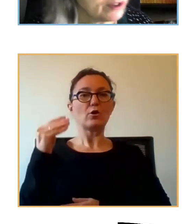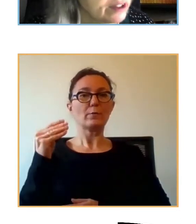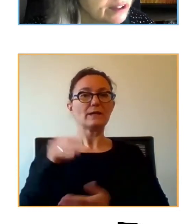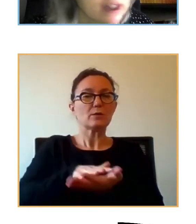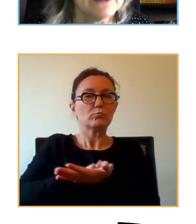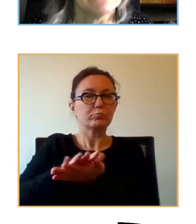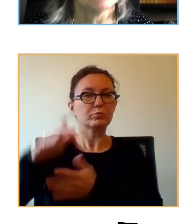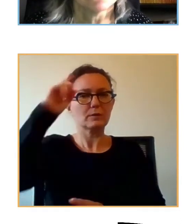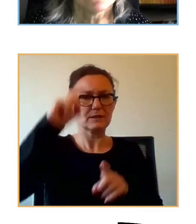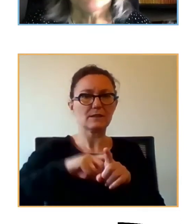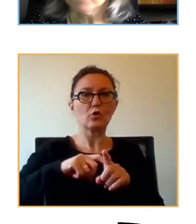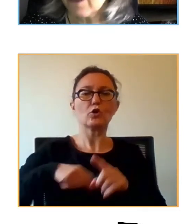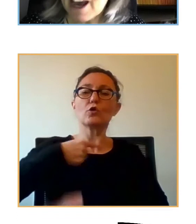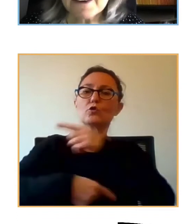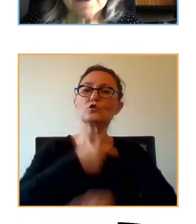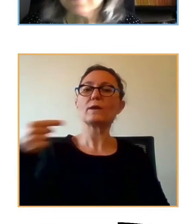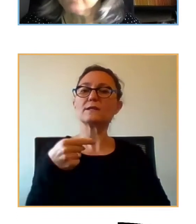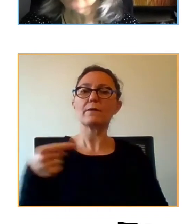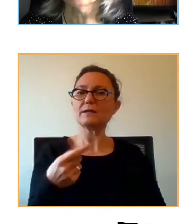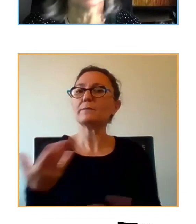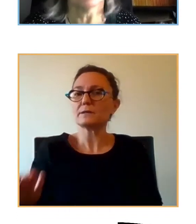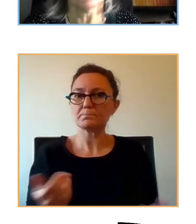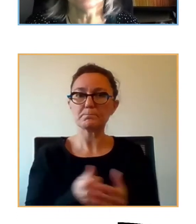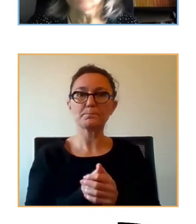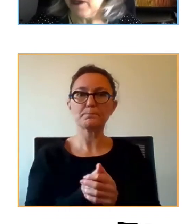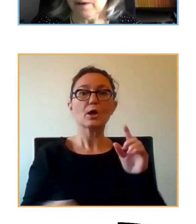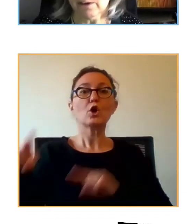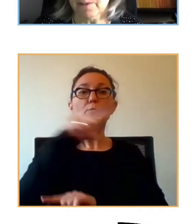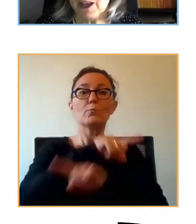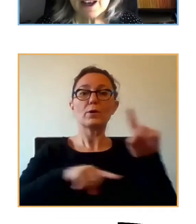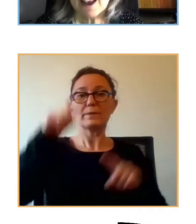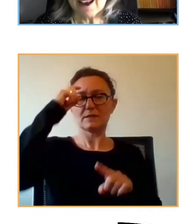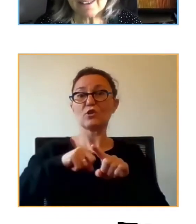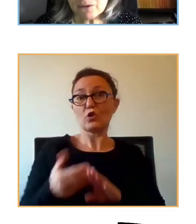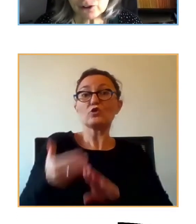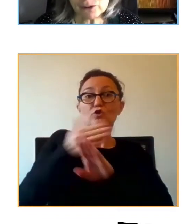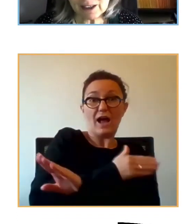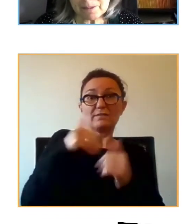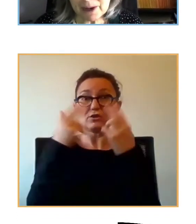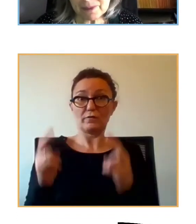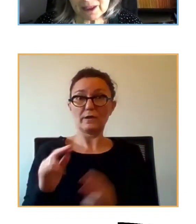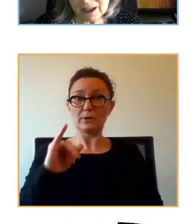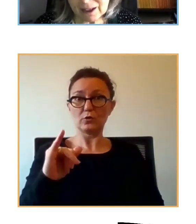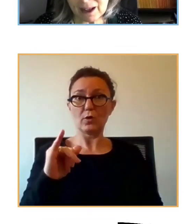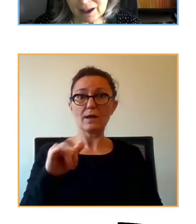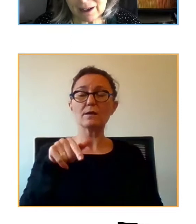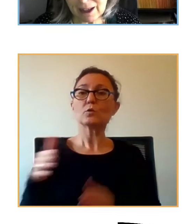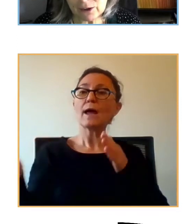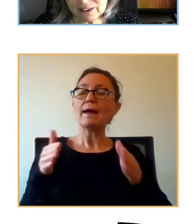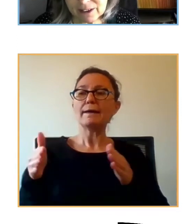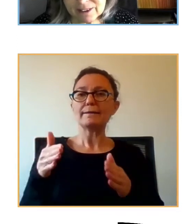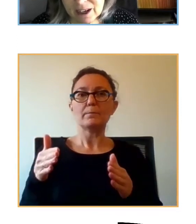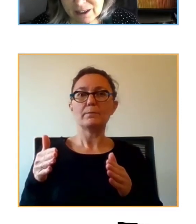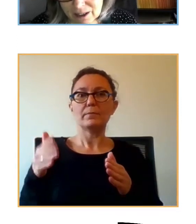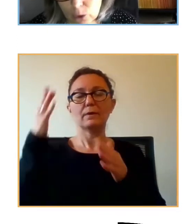consecuencias negativas? Pues el que hayan trastornos psicológicos previos. Estamos en una etapa en la